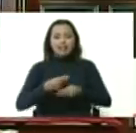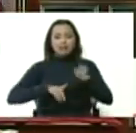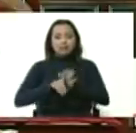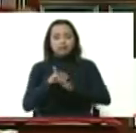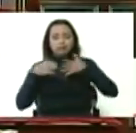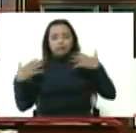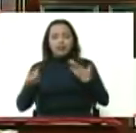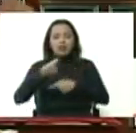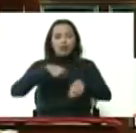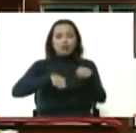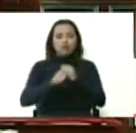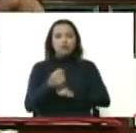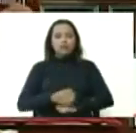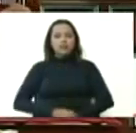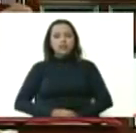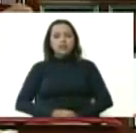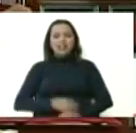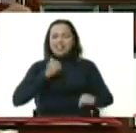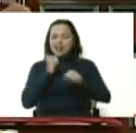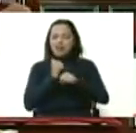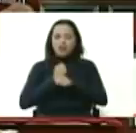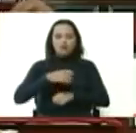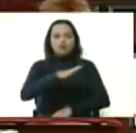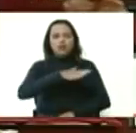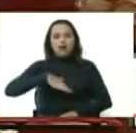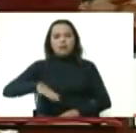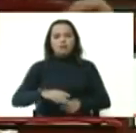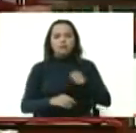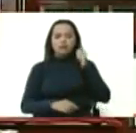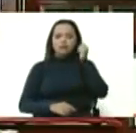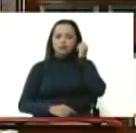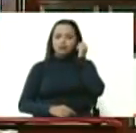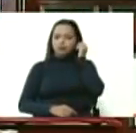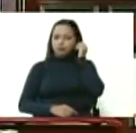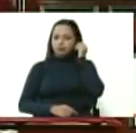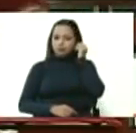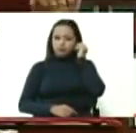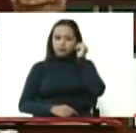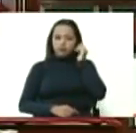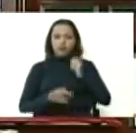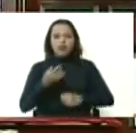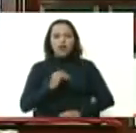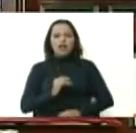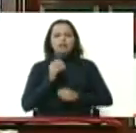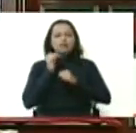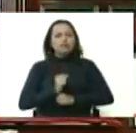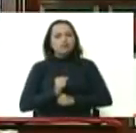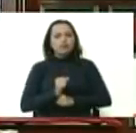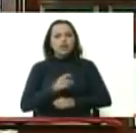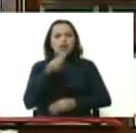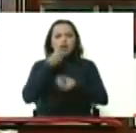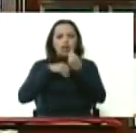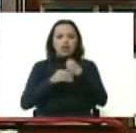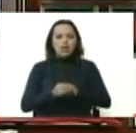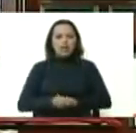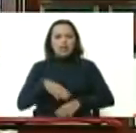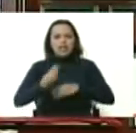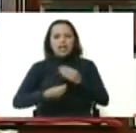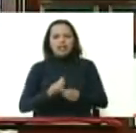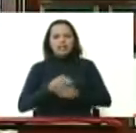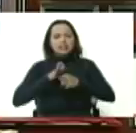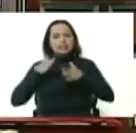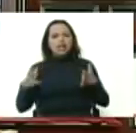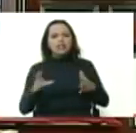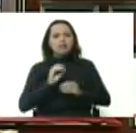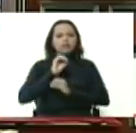el campo producir garantizar la seguridad y la soberanía alimentaria y convertirse en grandes exportadores de